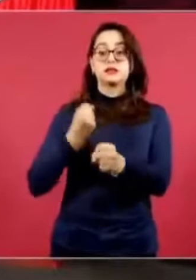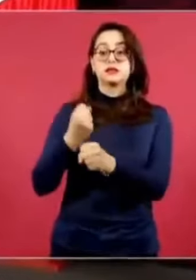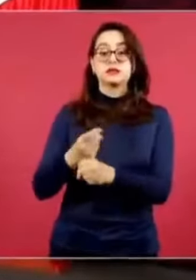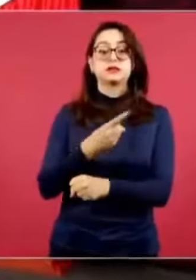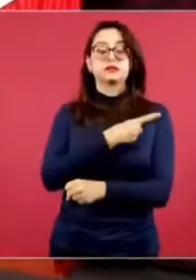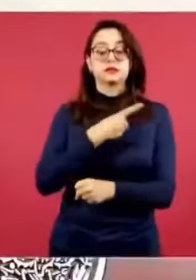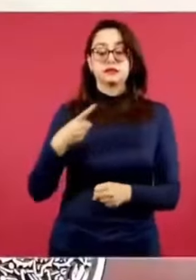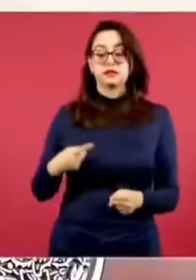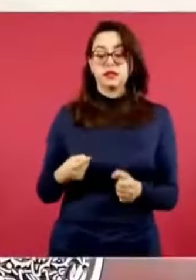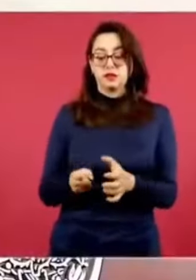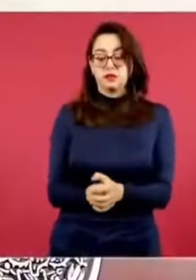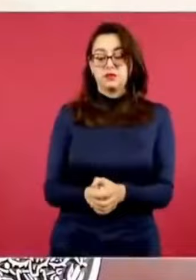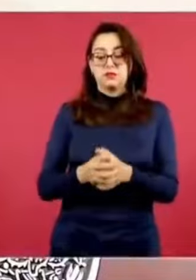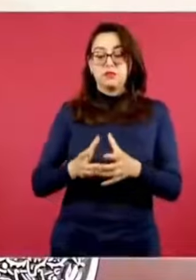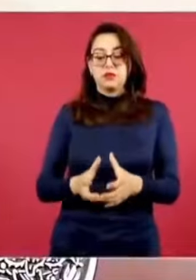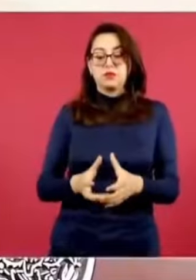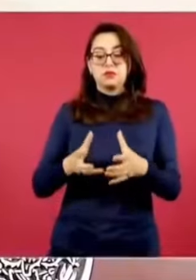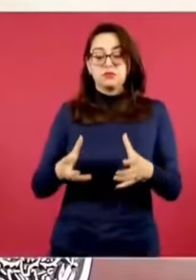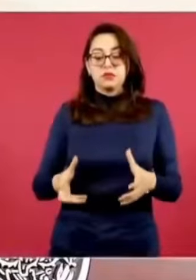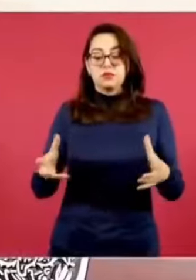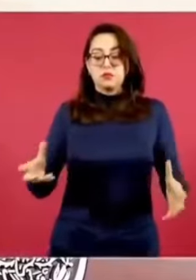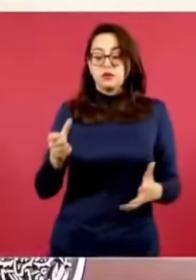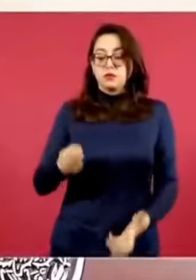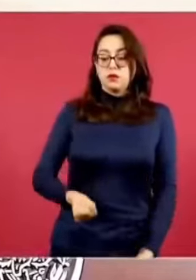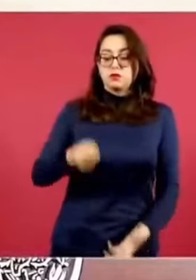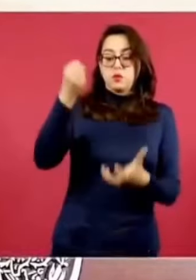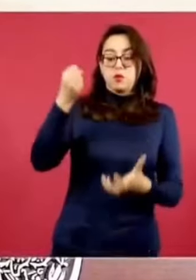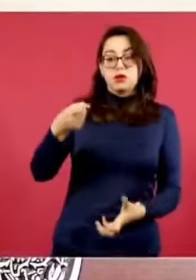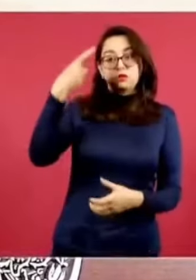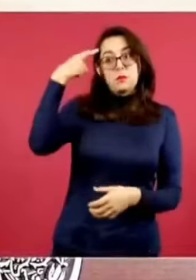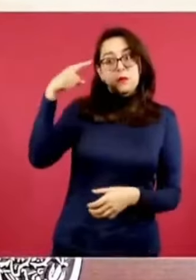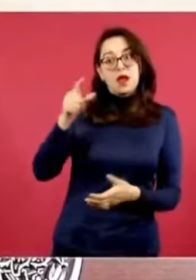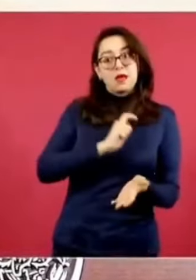incrementos en el presupuesto.